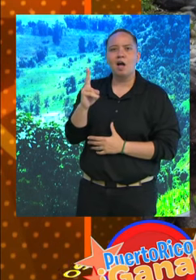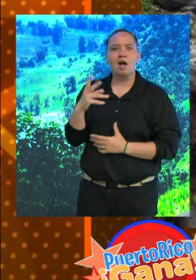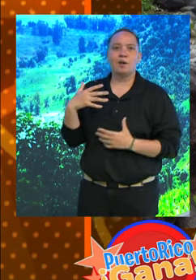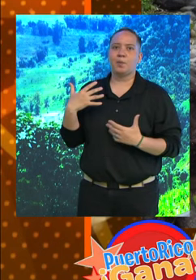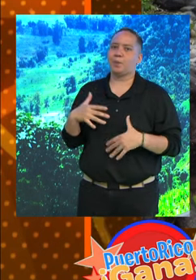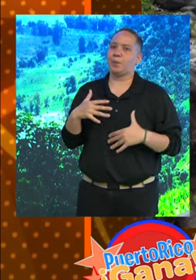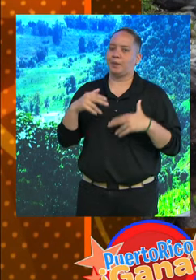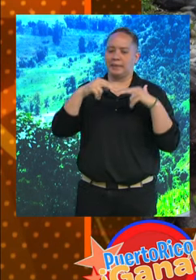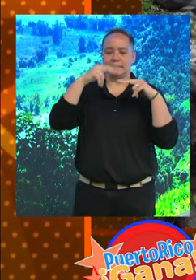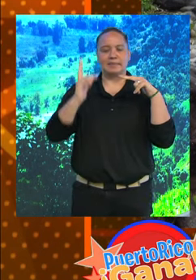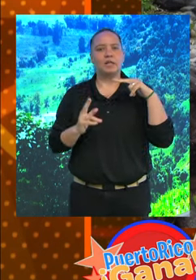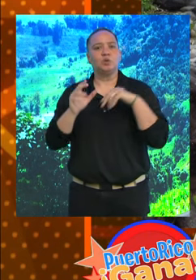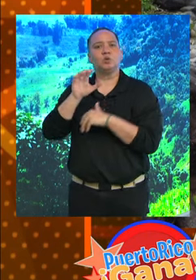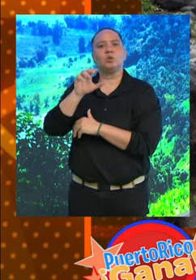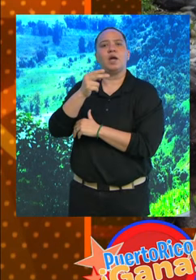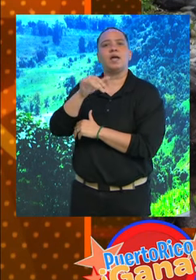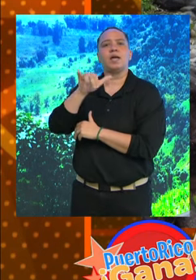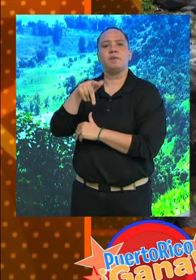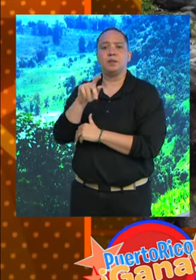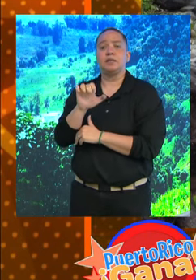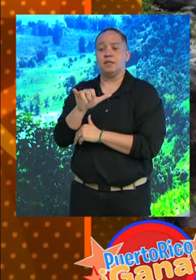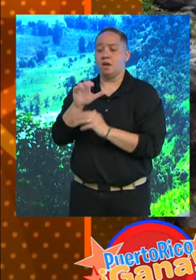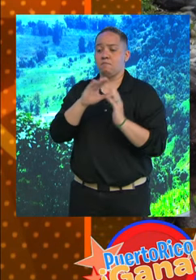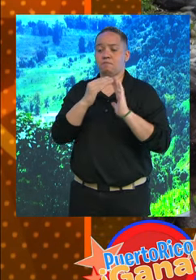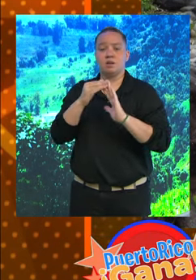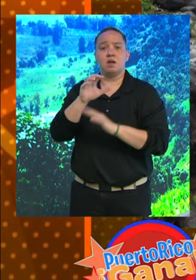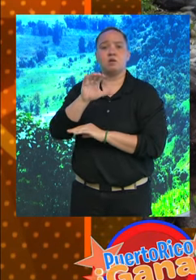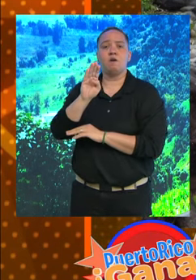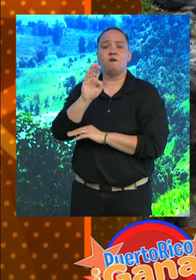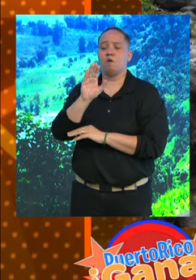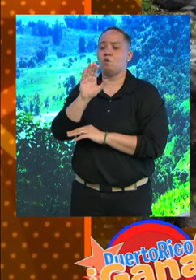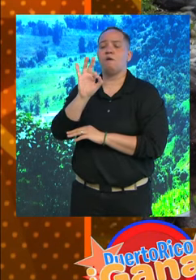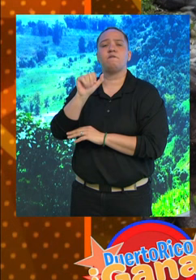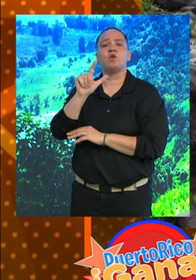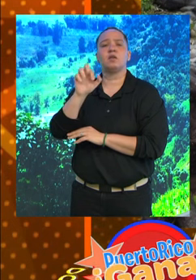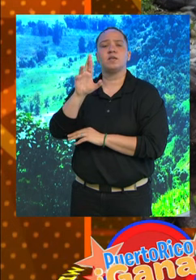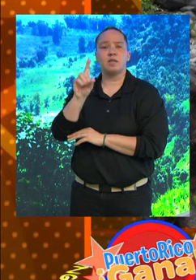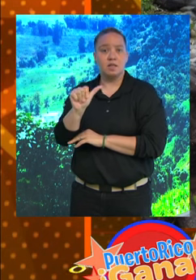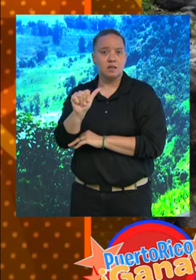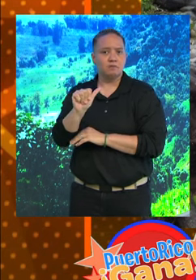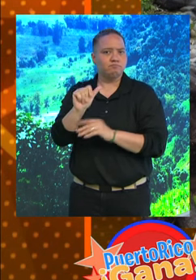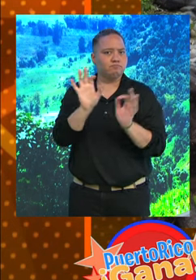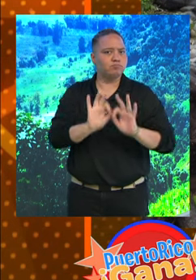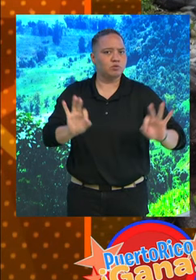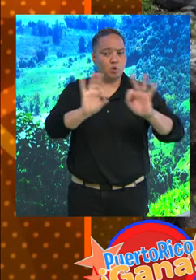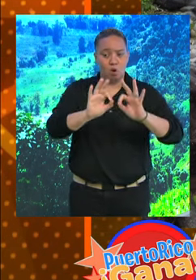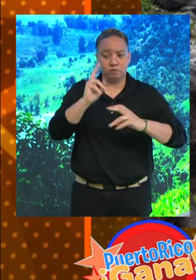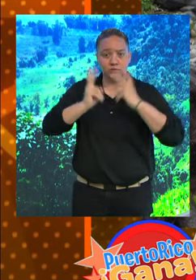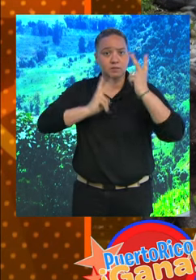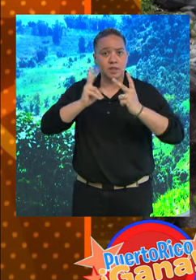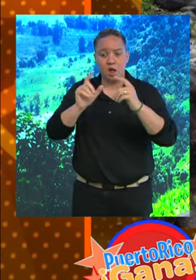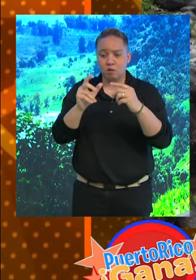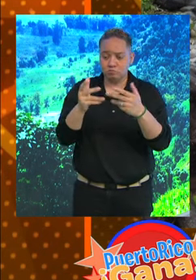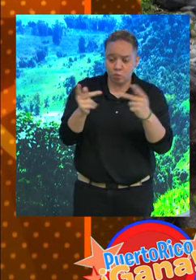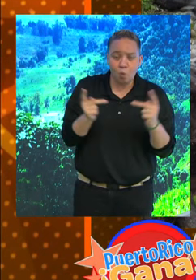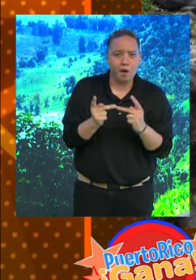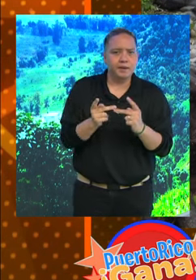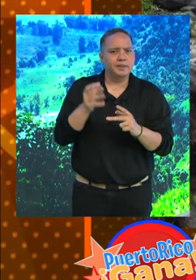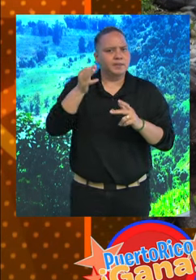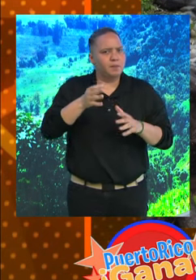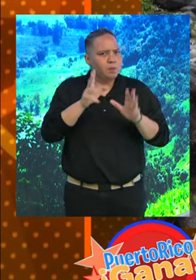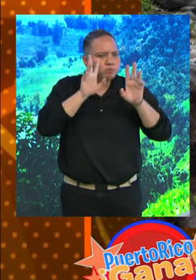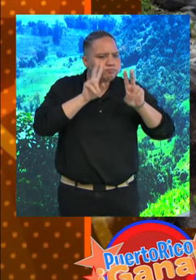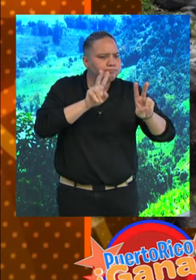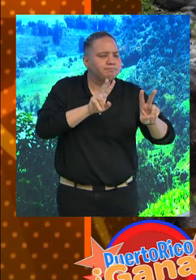es el Salto del Hippie en el barrio Florida. Así que es invitación, pero algo muy importante, que cuando vayan a visitar estos lugares, siempre estén